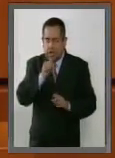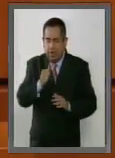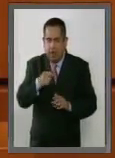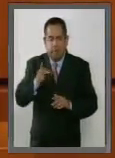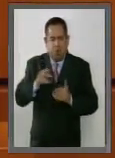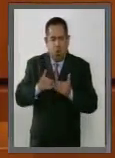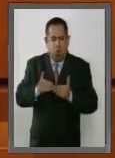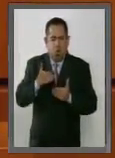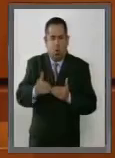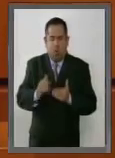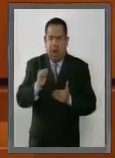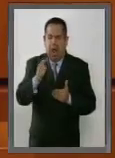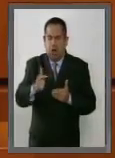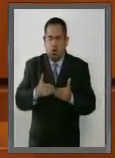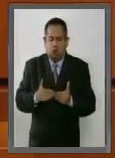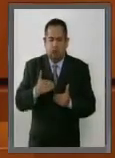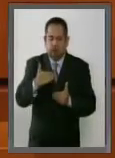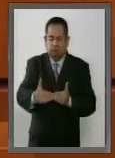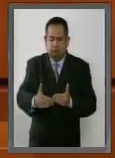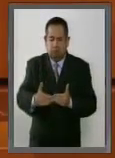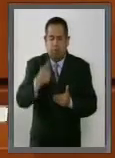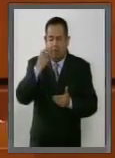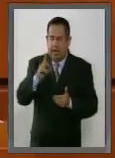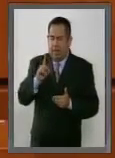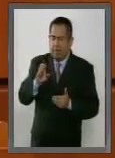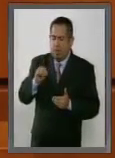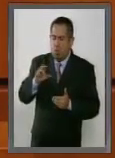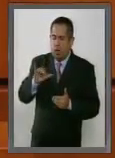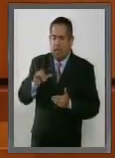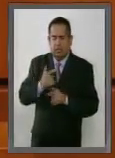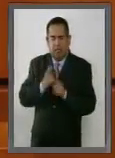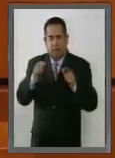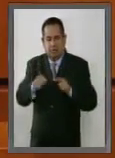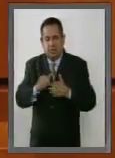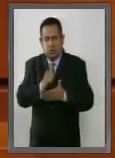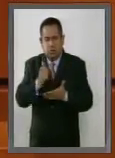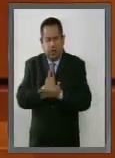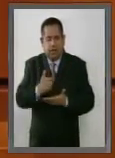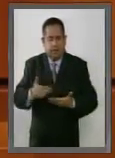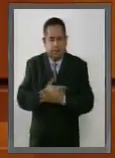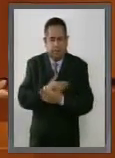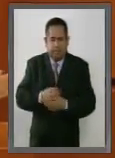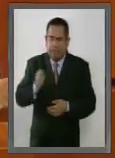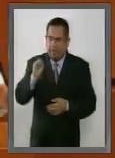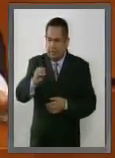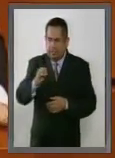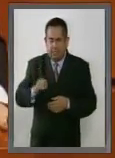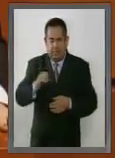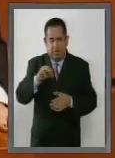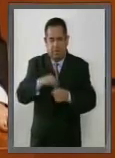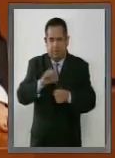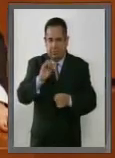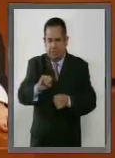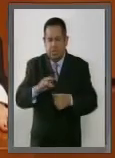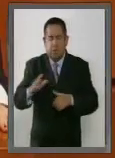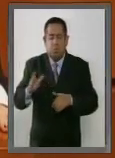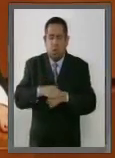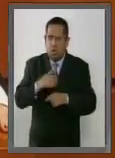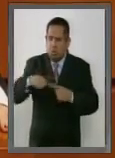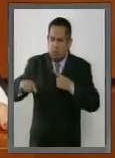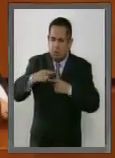hacia la democratización de la misma. Estamos a favor porque los avances y acuerdos